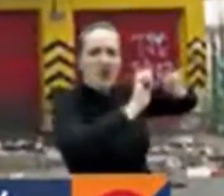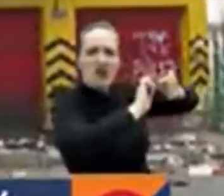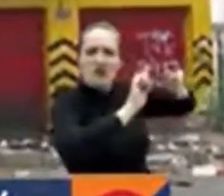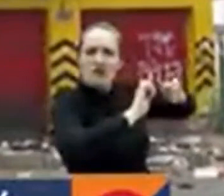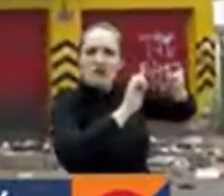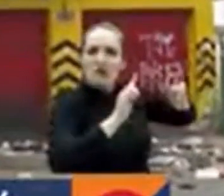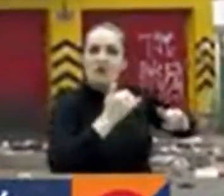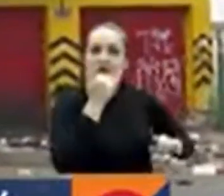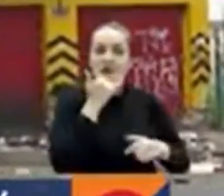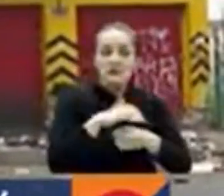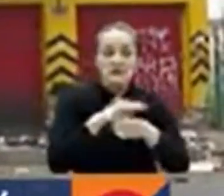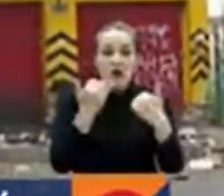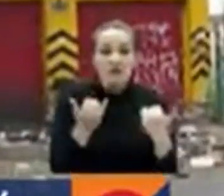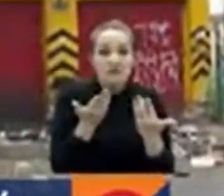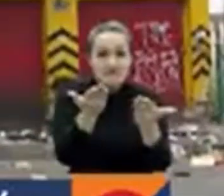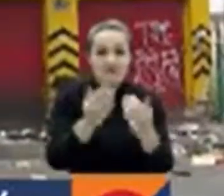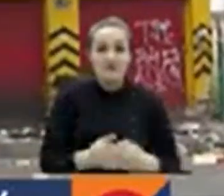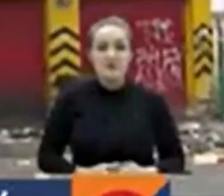Edwin adelante